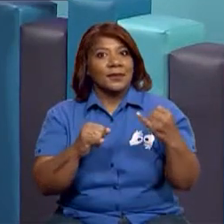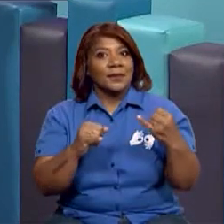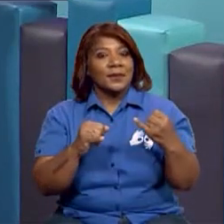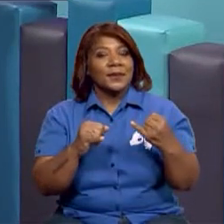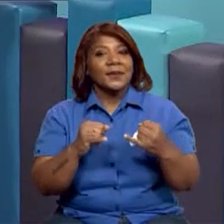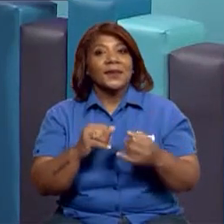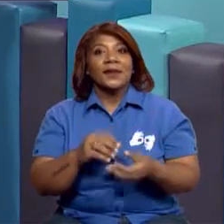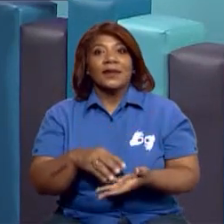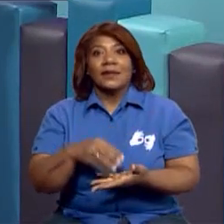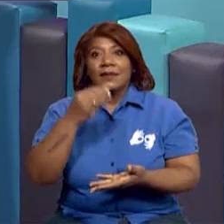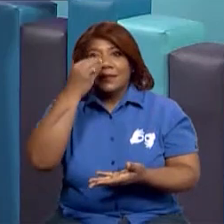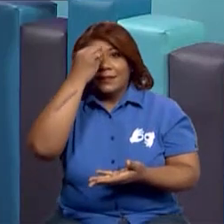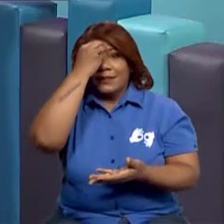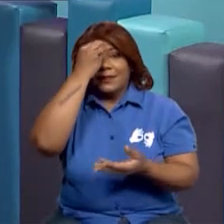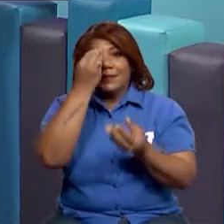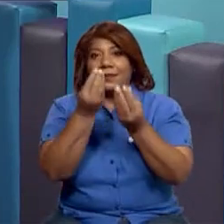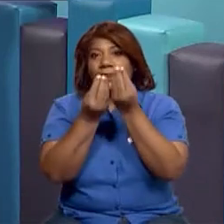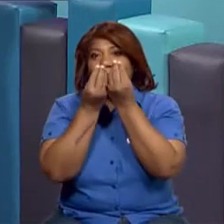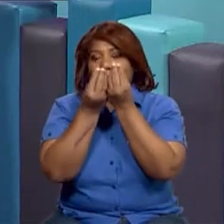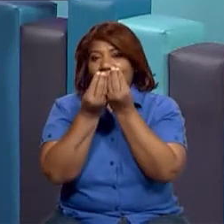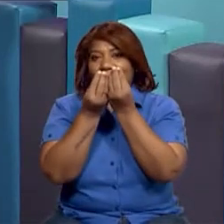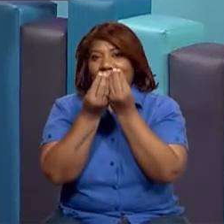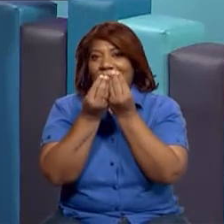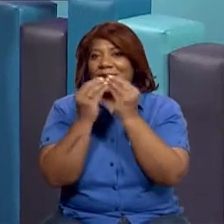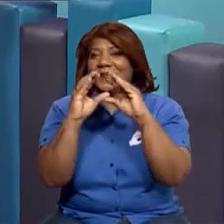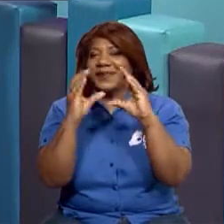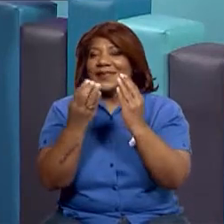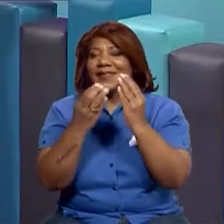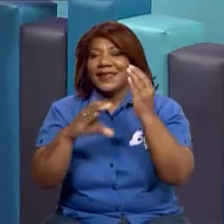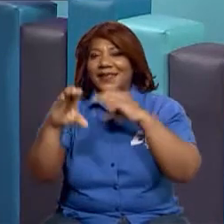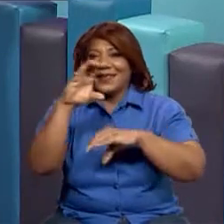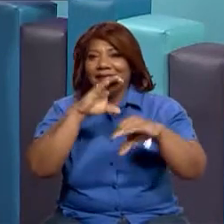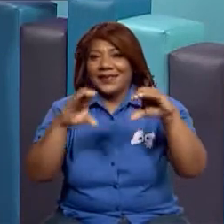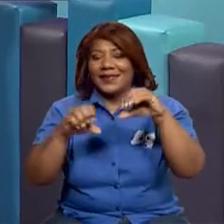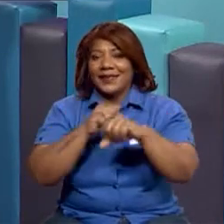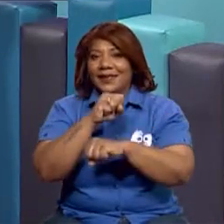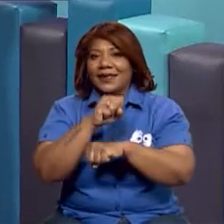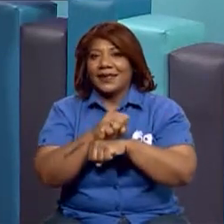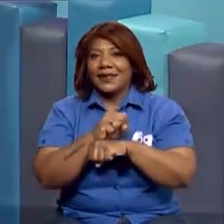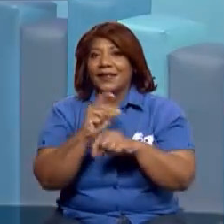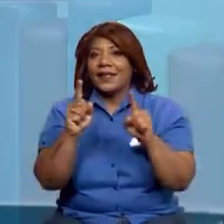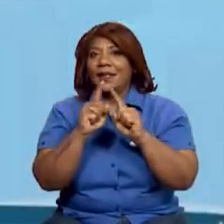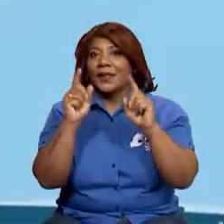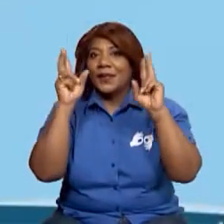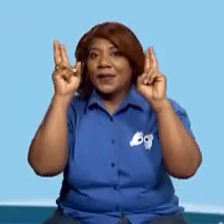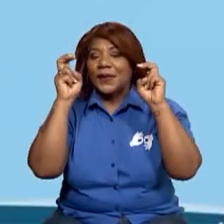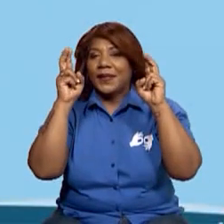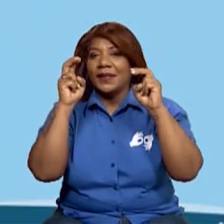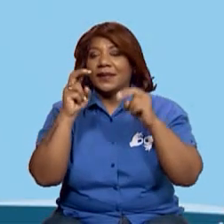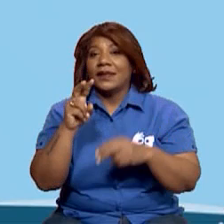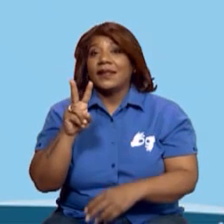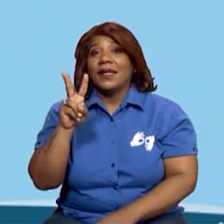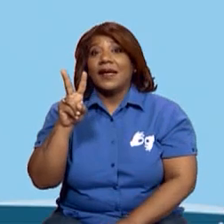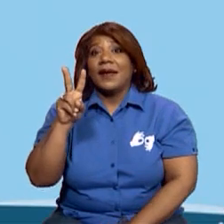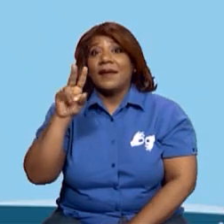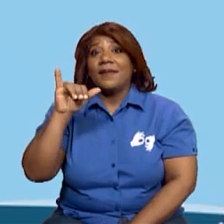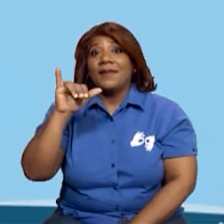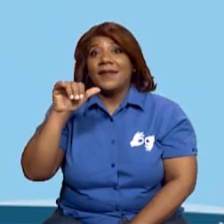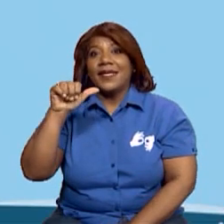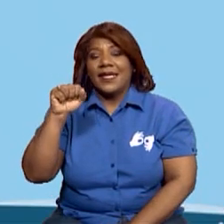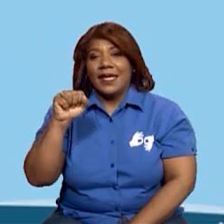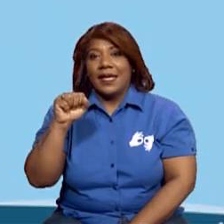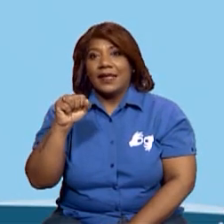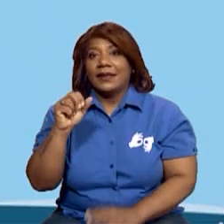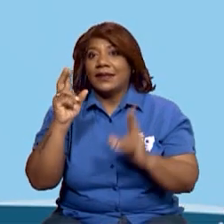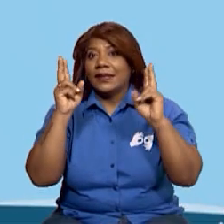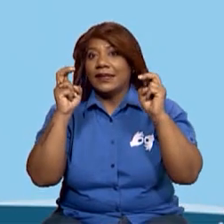próximos años. Hoy tenemos clase de ciencias sociales. ¿Cuál es el tema? Vías y medios de transporte en